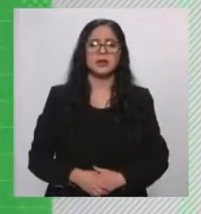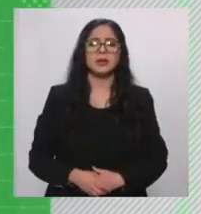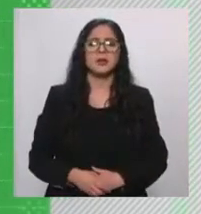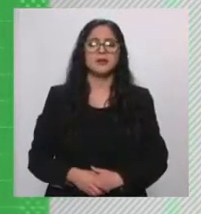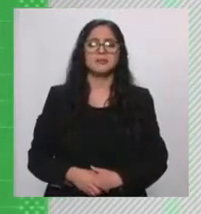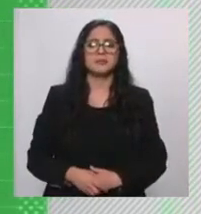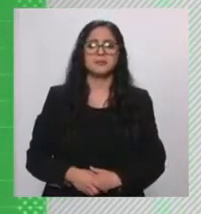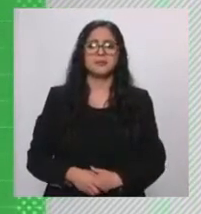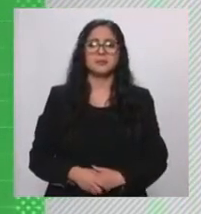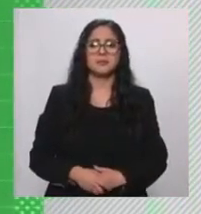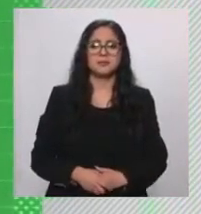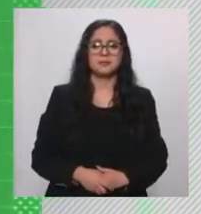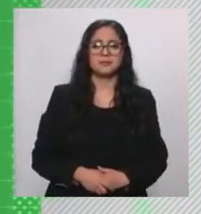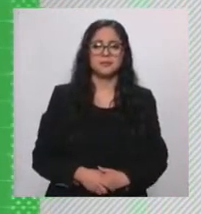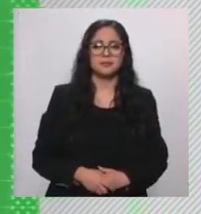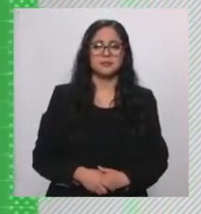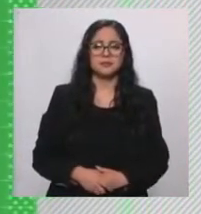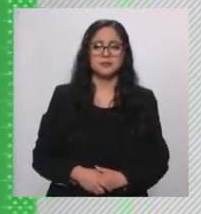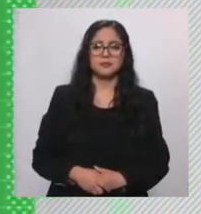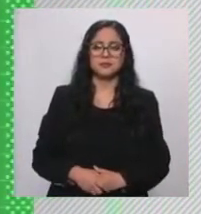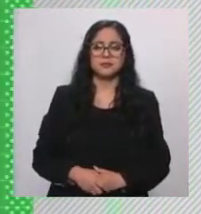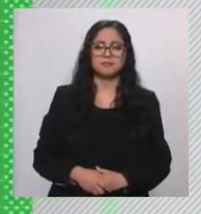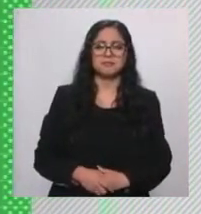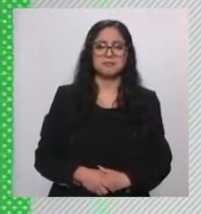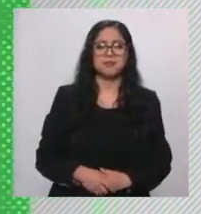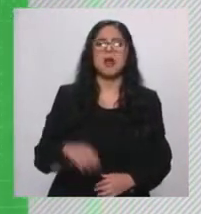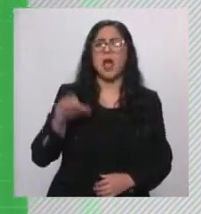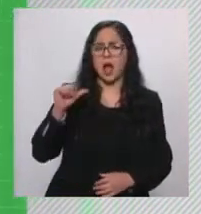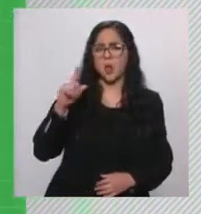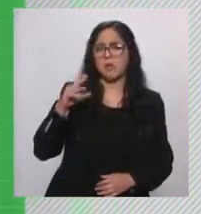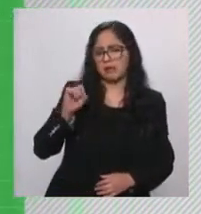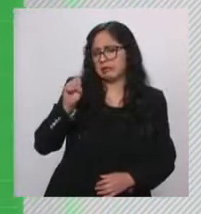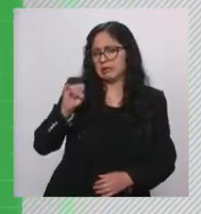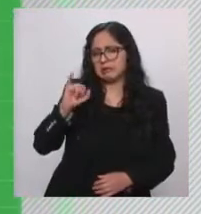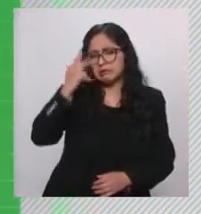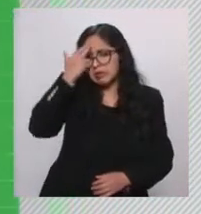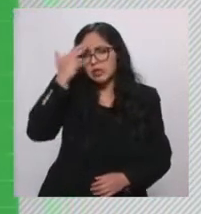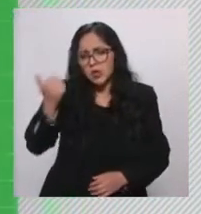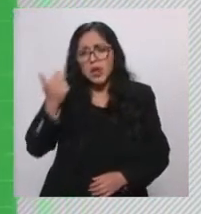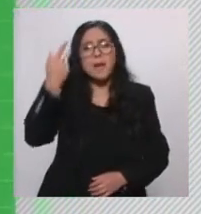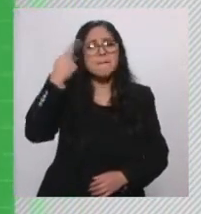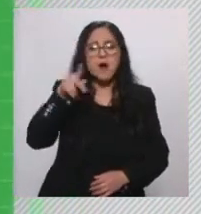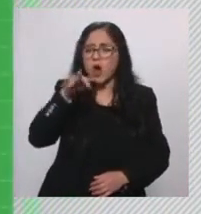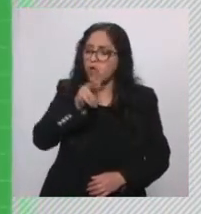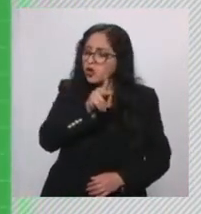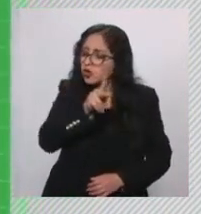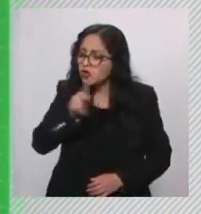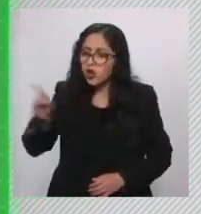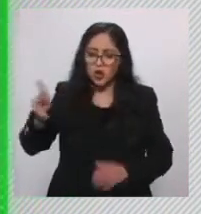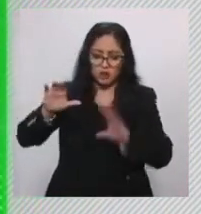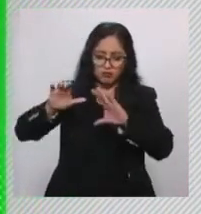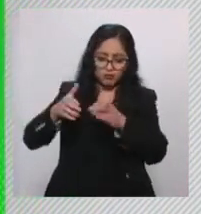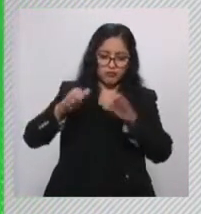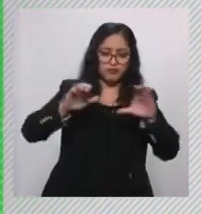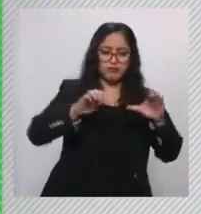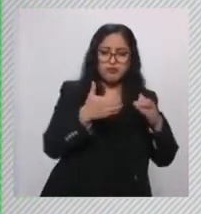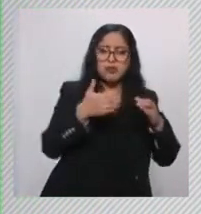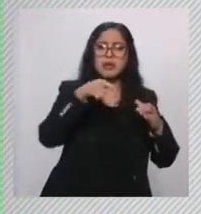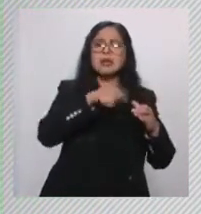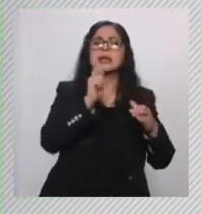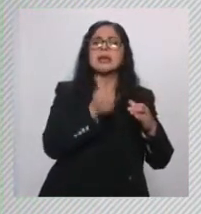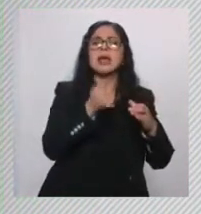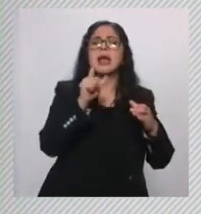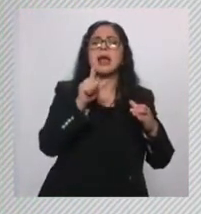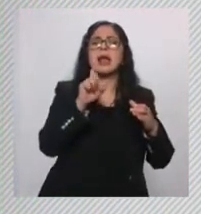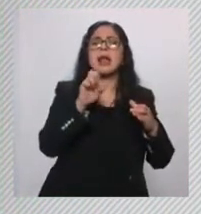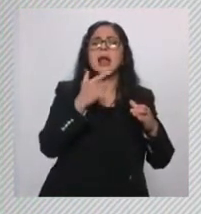son, digamos que es otro tipo, pero sí, son finalmente leguminosas. Todas estas, todas las cualidades de las que hablamos se